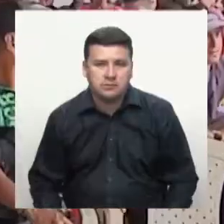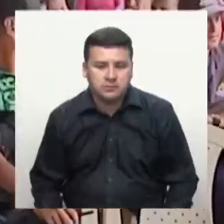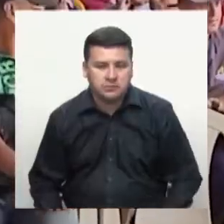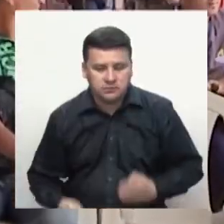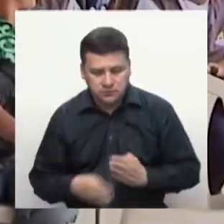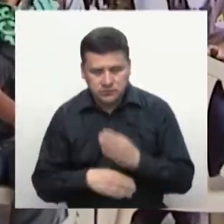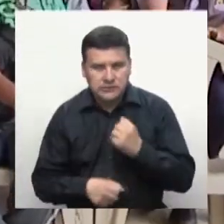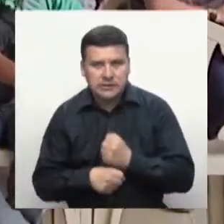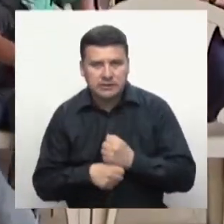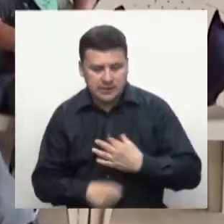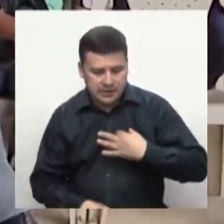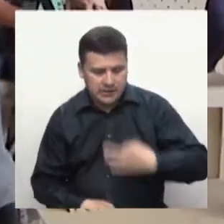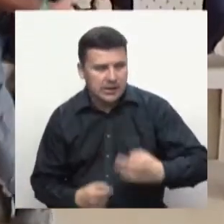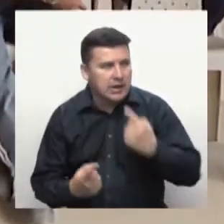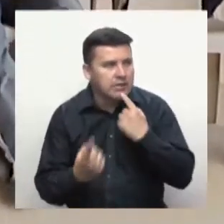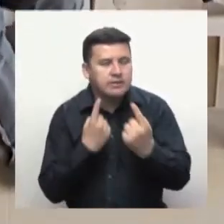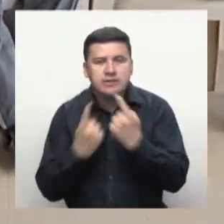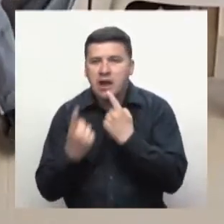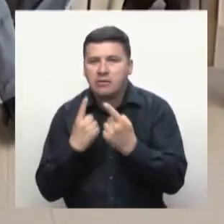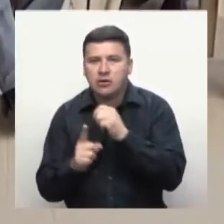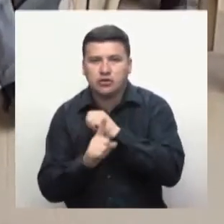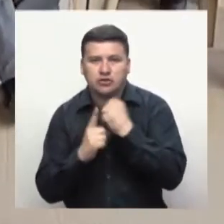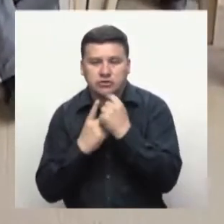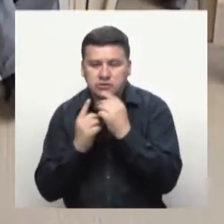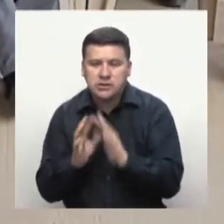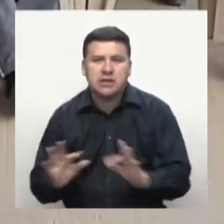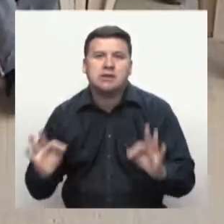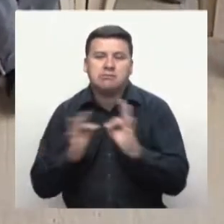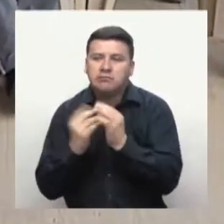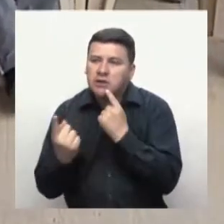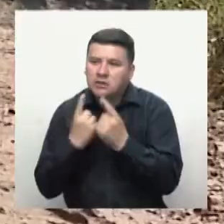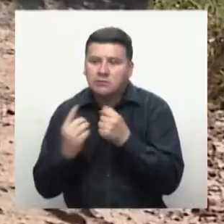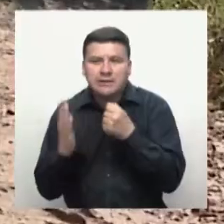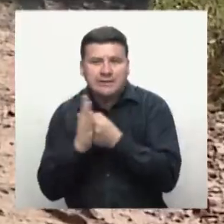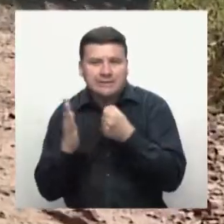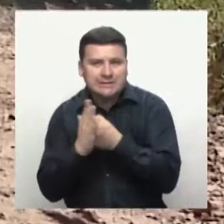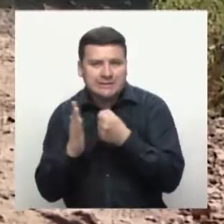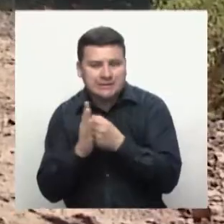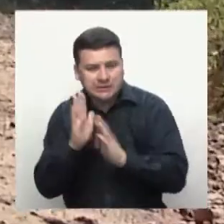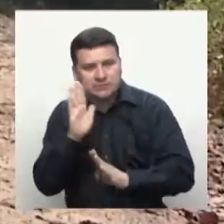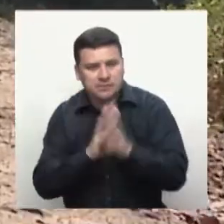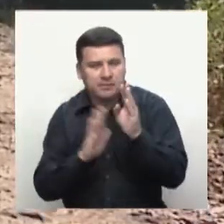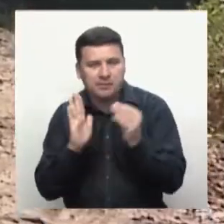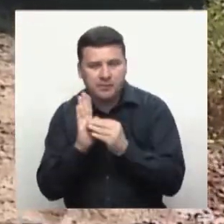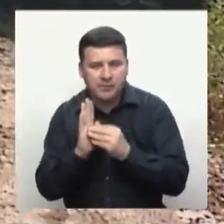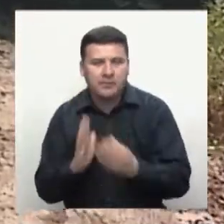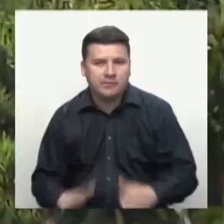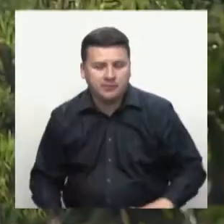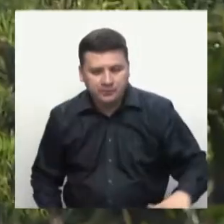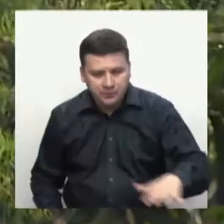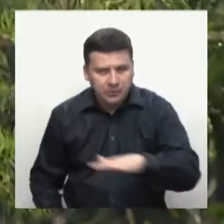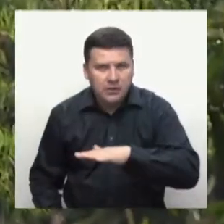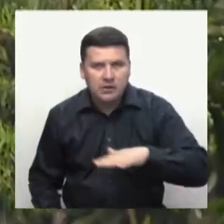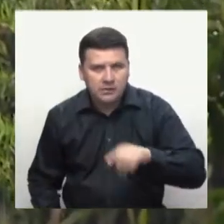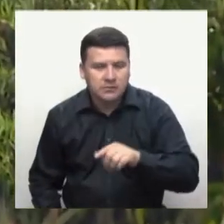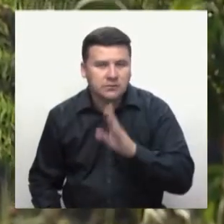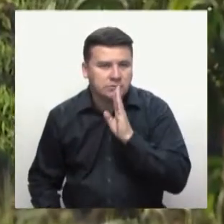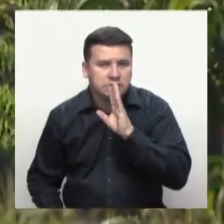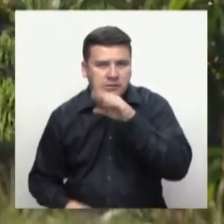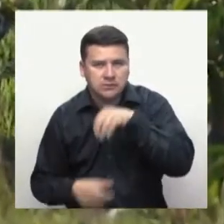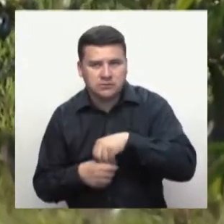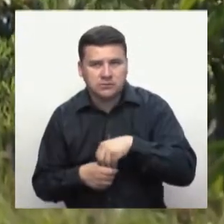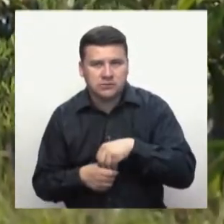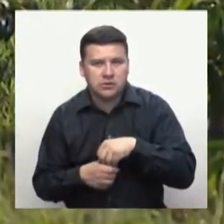desarrollando este sector como el sistema universal para la población rural, con hechos